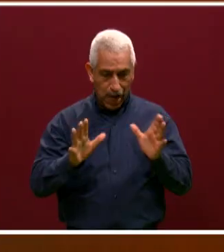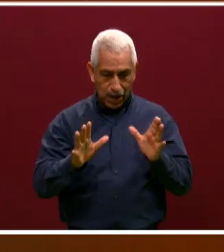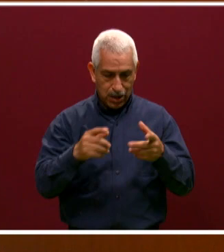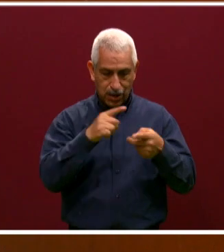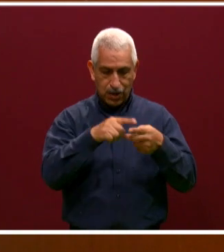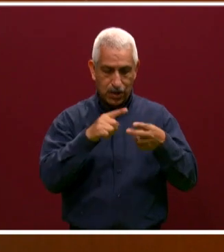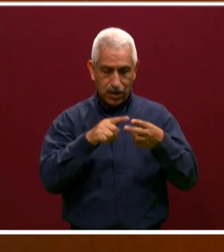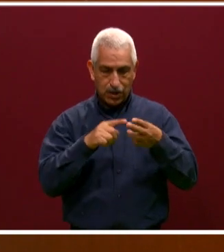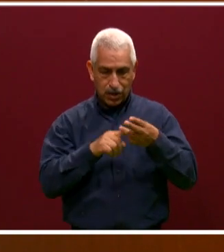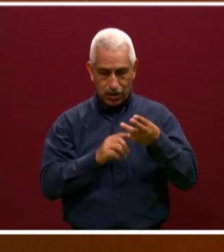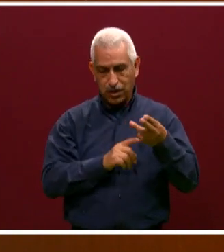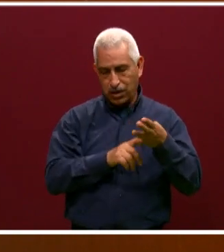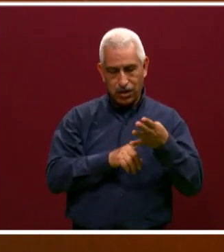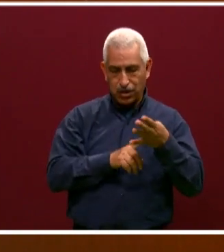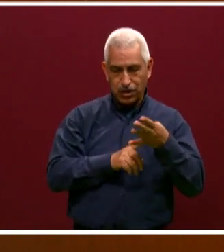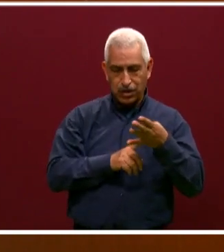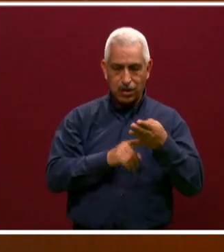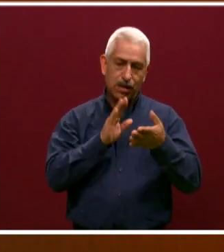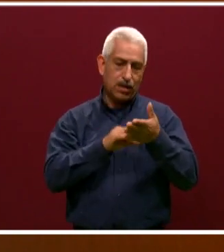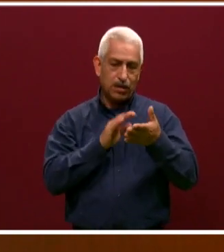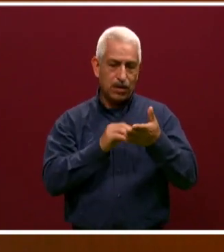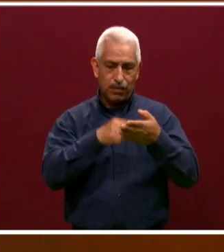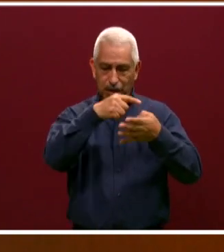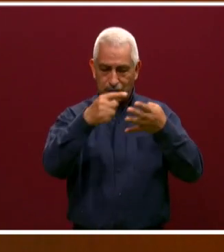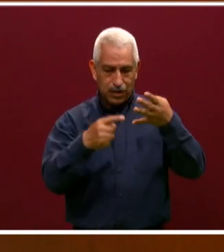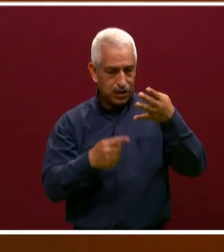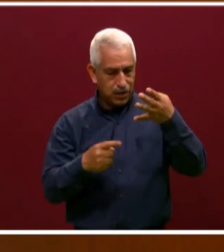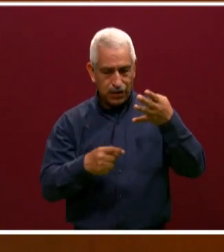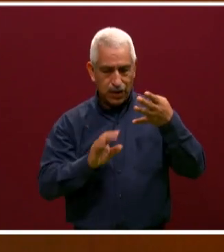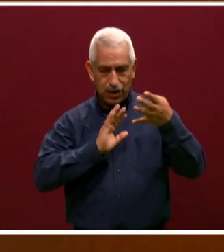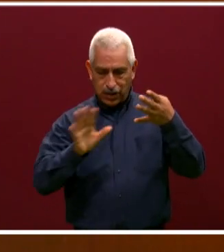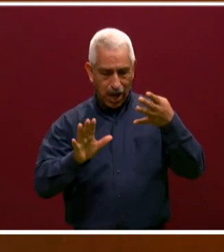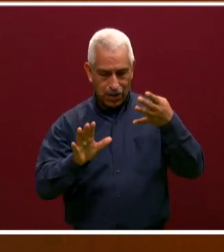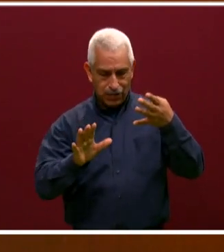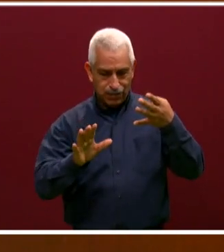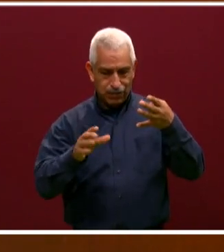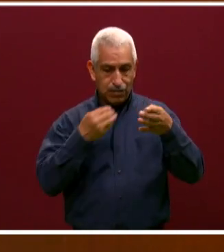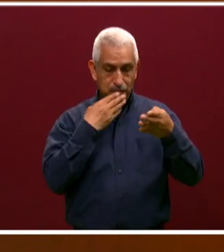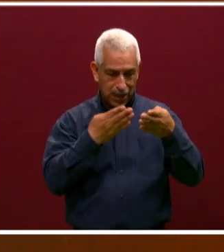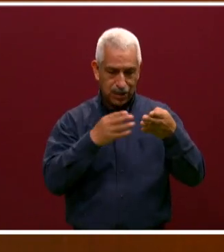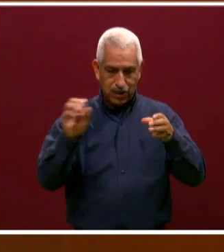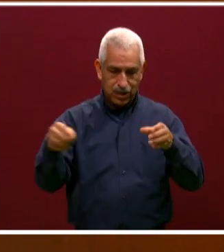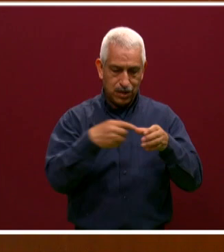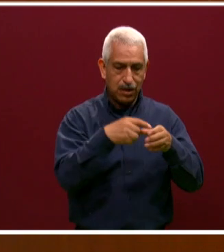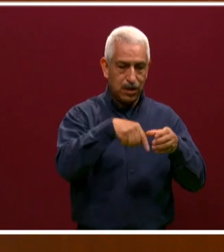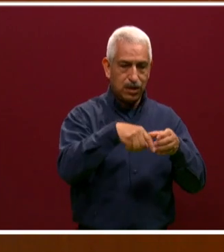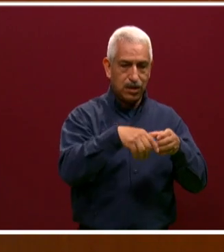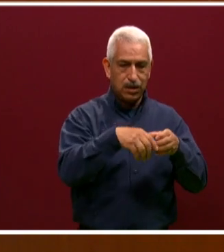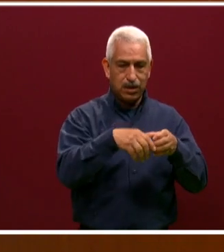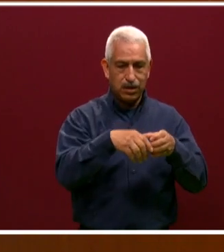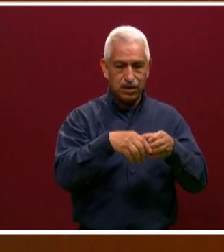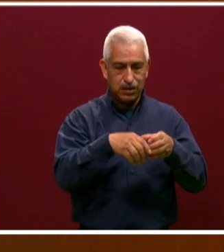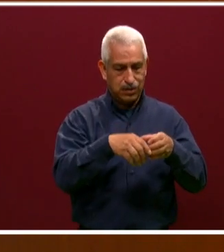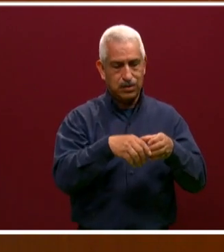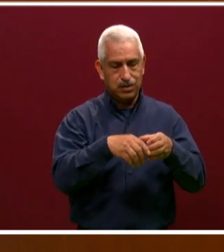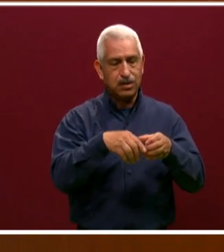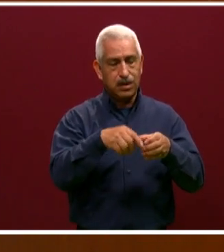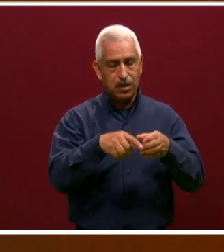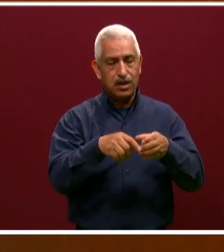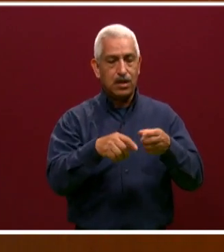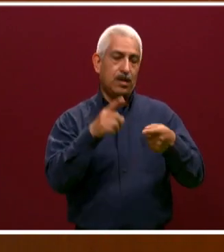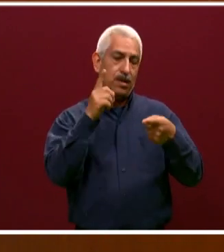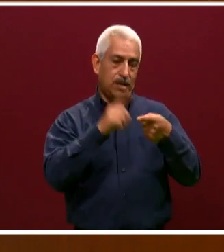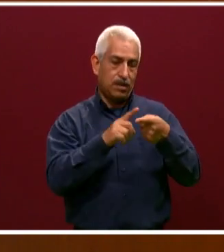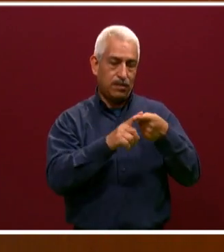el curvo, el acta de nacimiento, su constancia. Los que tengan todo cubierto harán su examen en la primera etapa. Se les